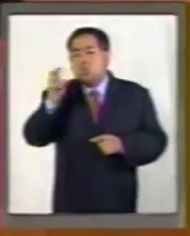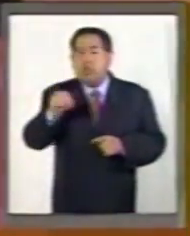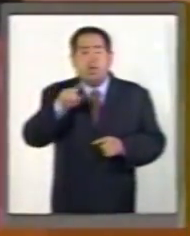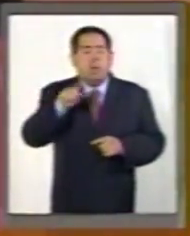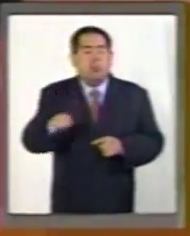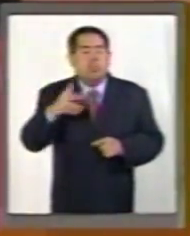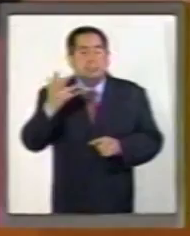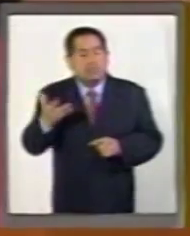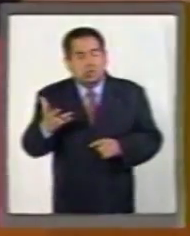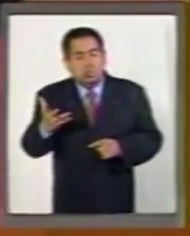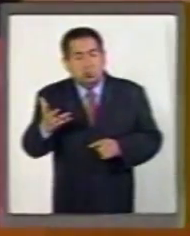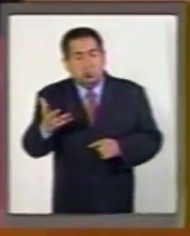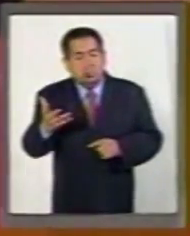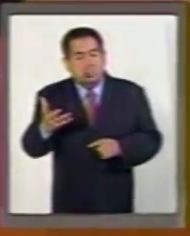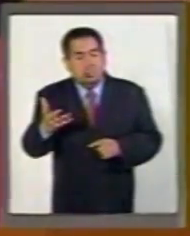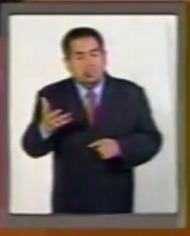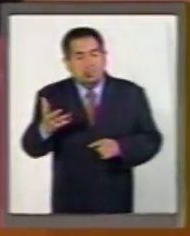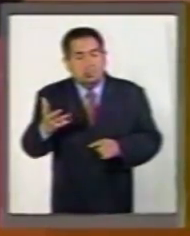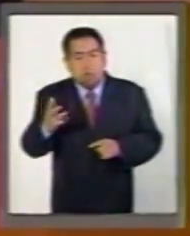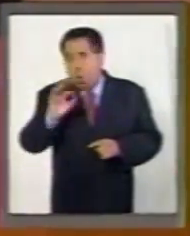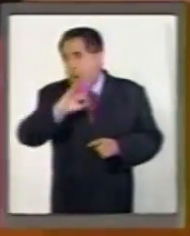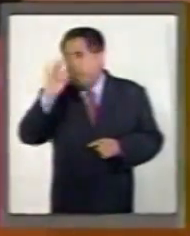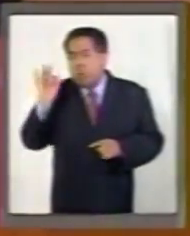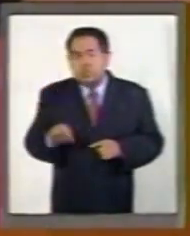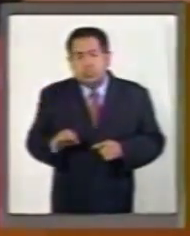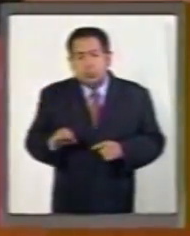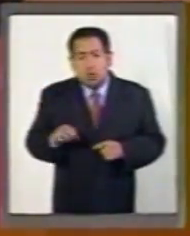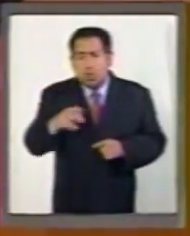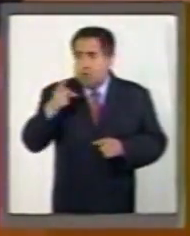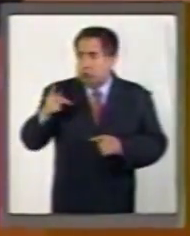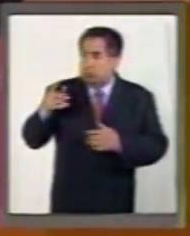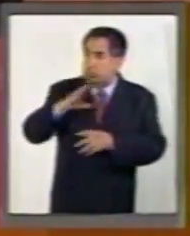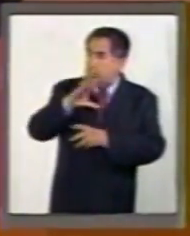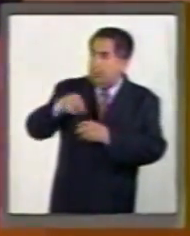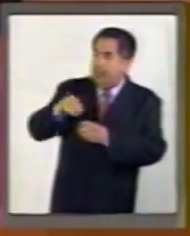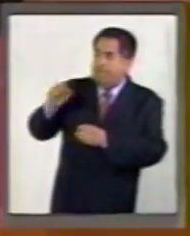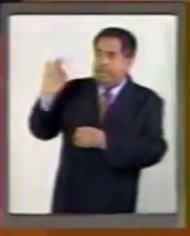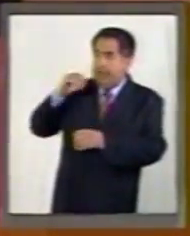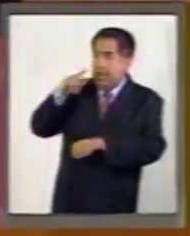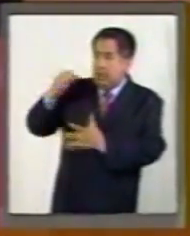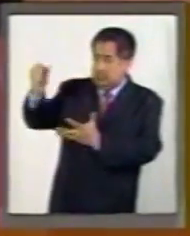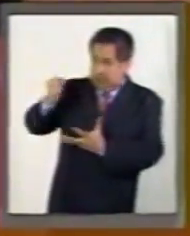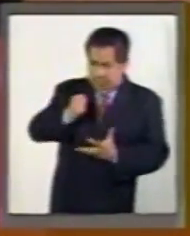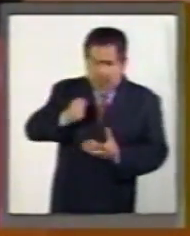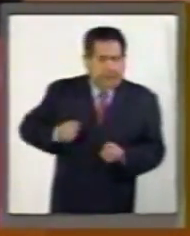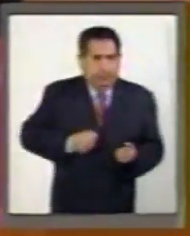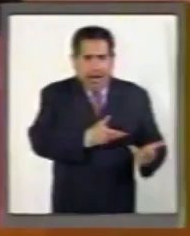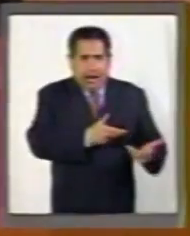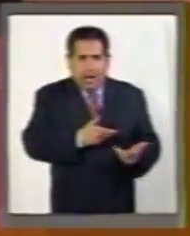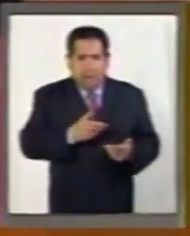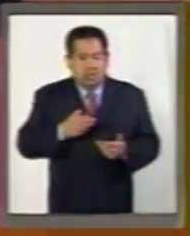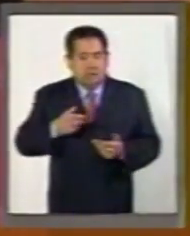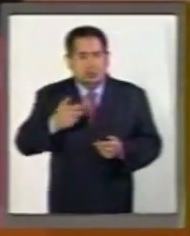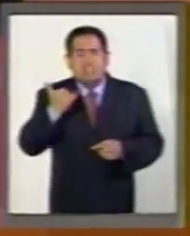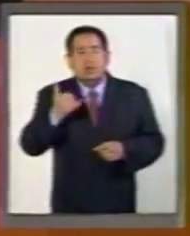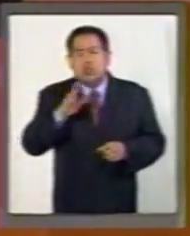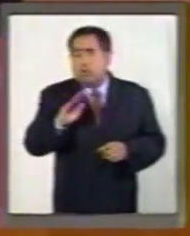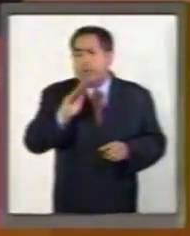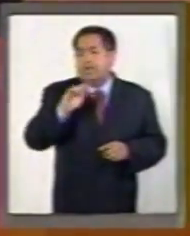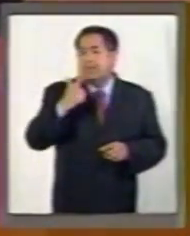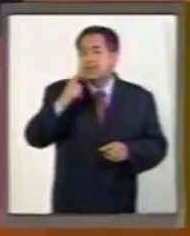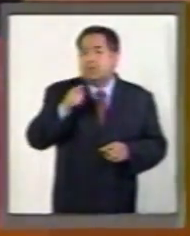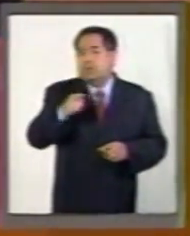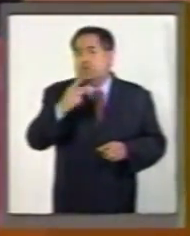.5% sus participaciones federales y tiene un 97